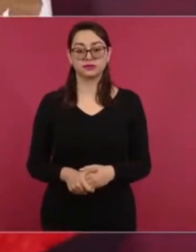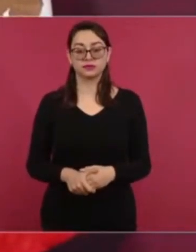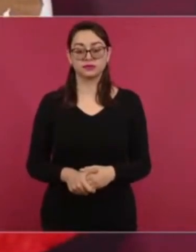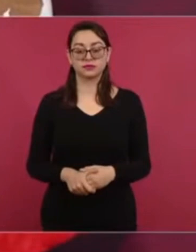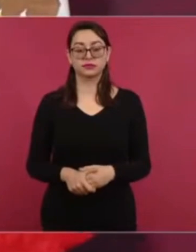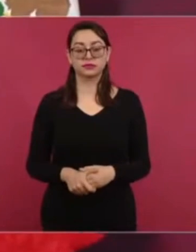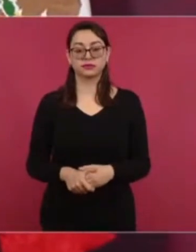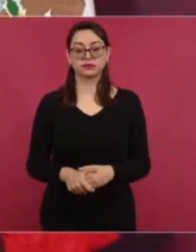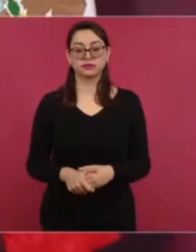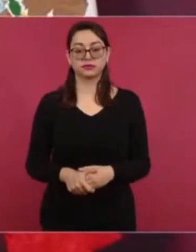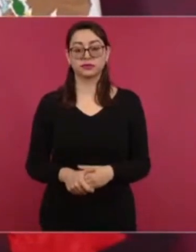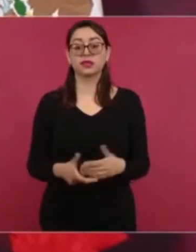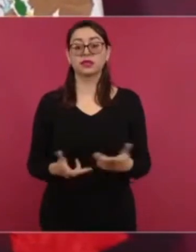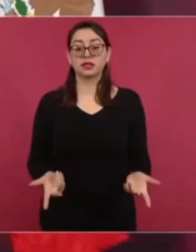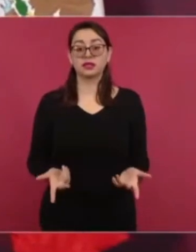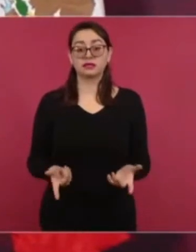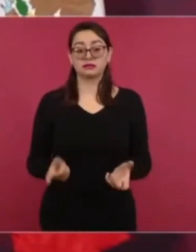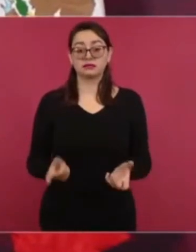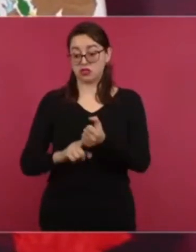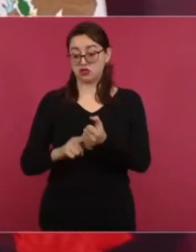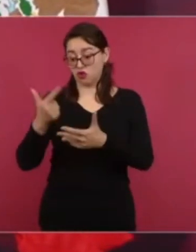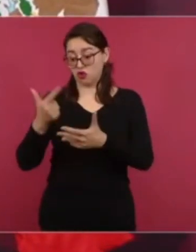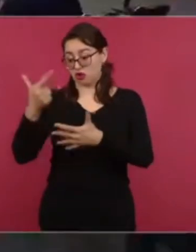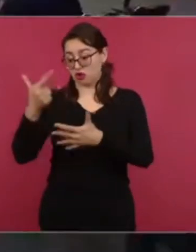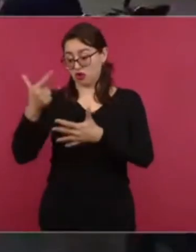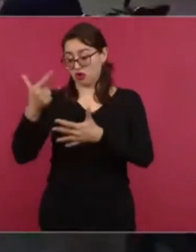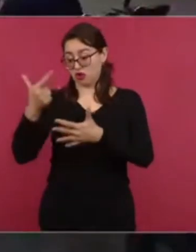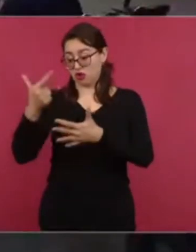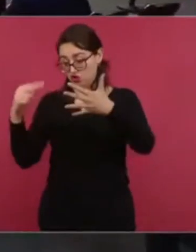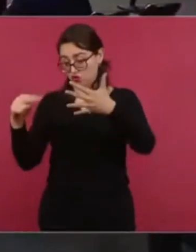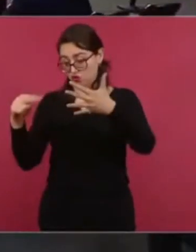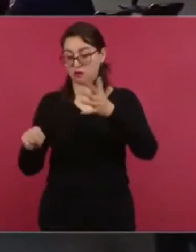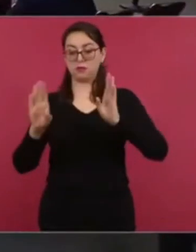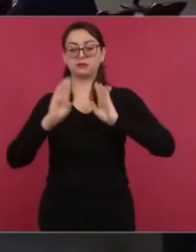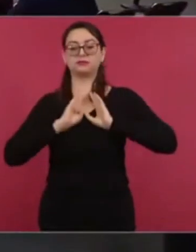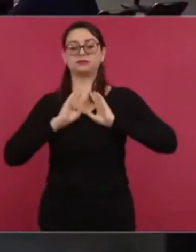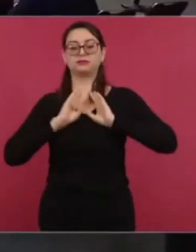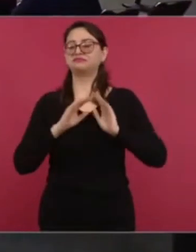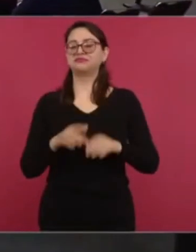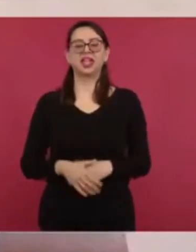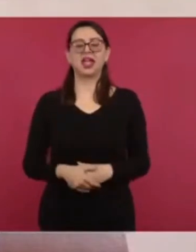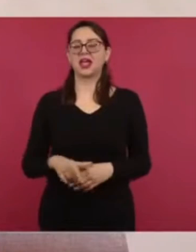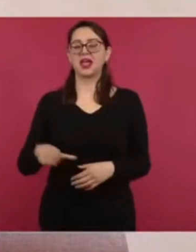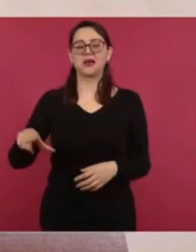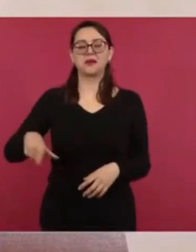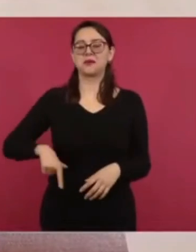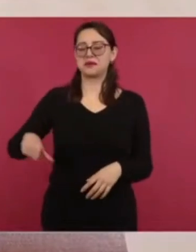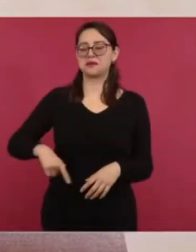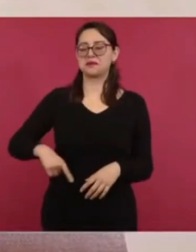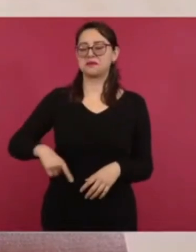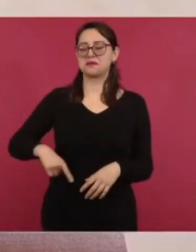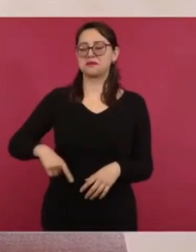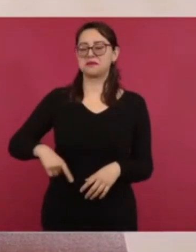en la lista militares, no iba yo a dar la instrucción,